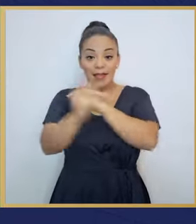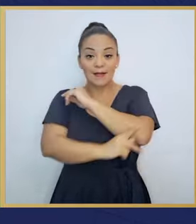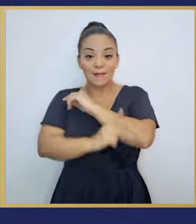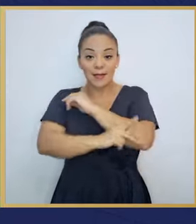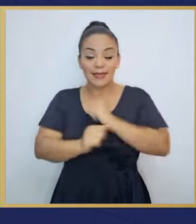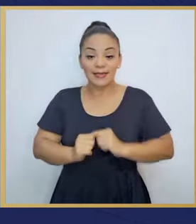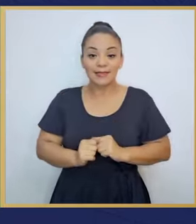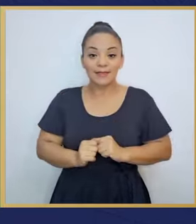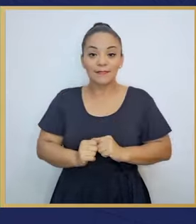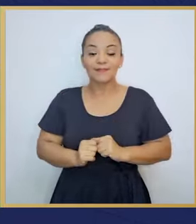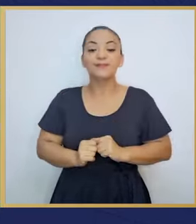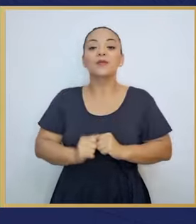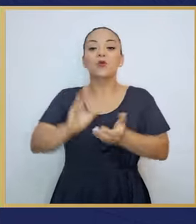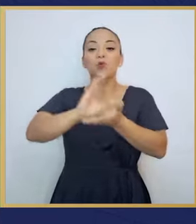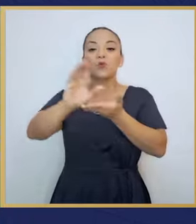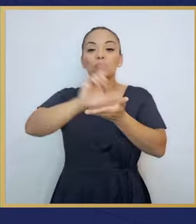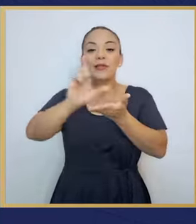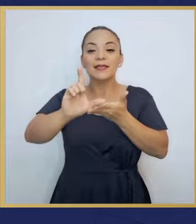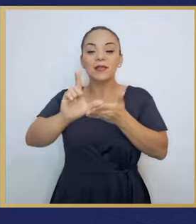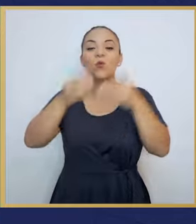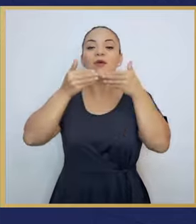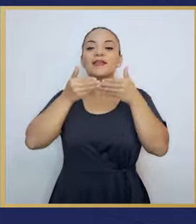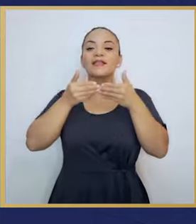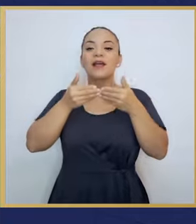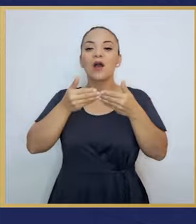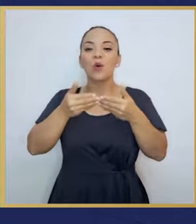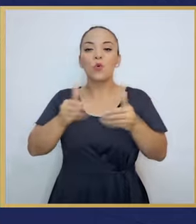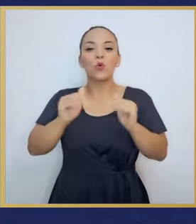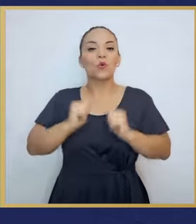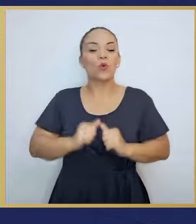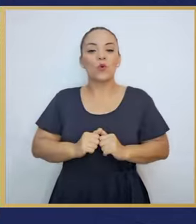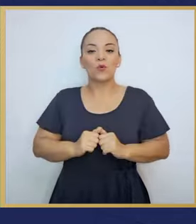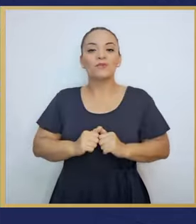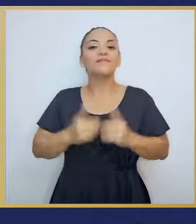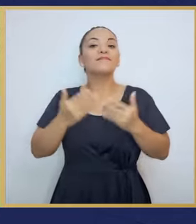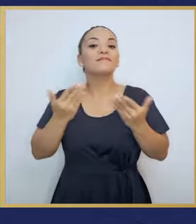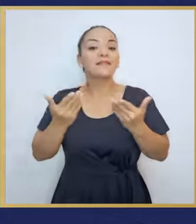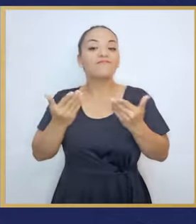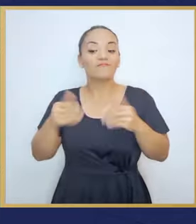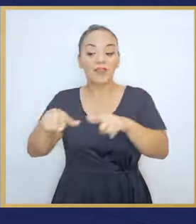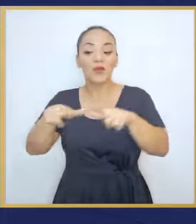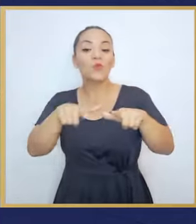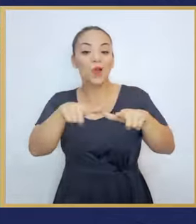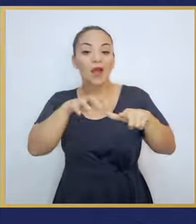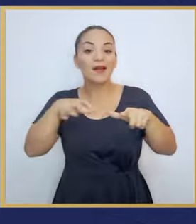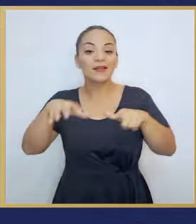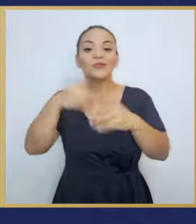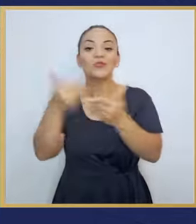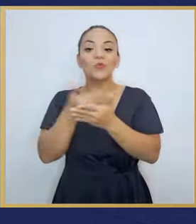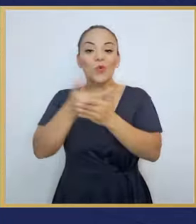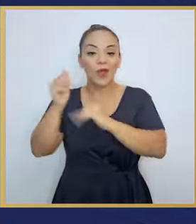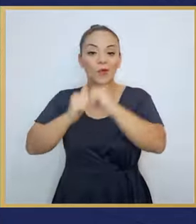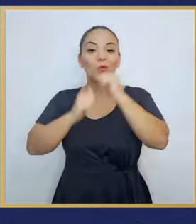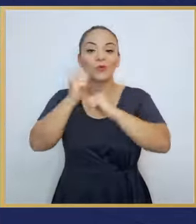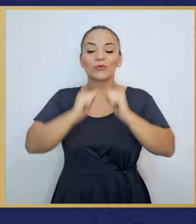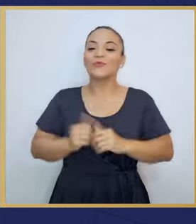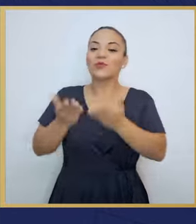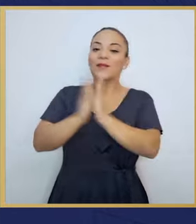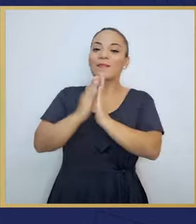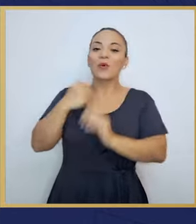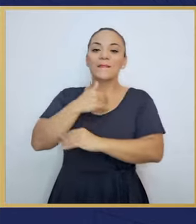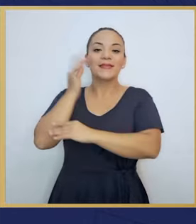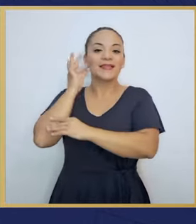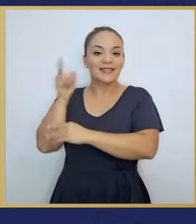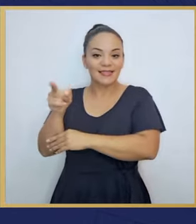nacional, el año lectivo se inauguró en instalaciones prácticamente nuevas. Le